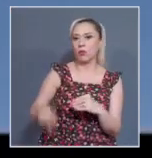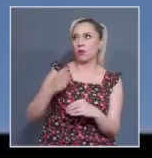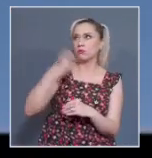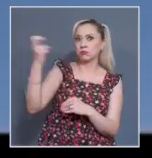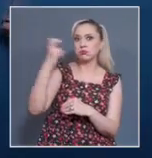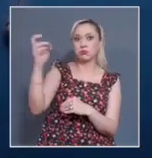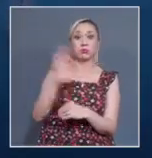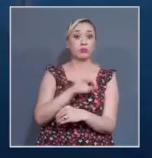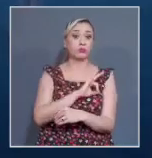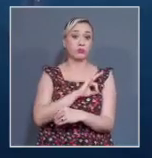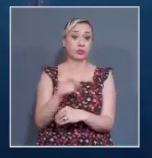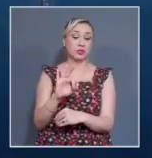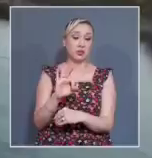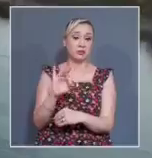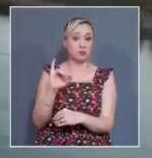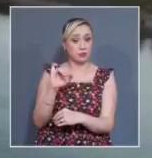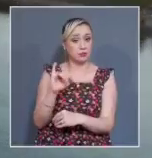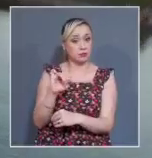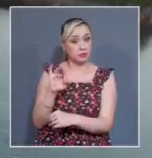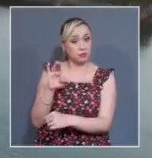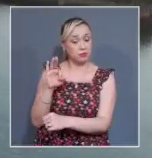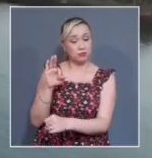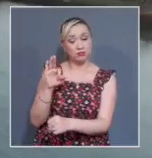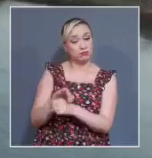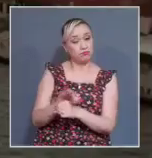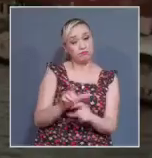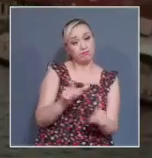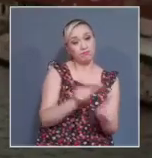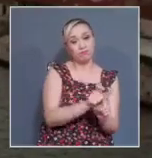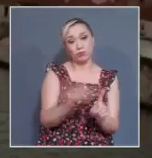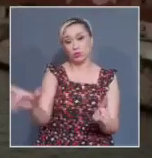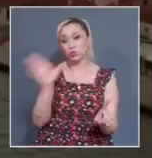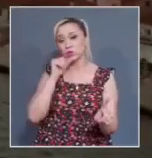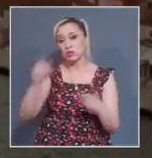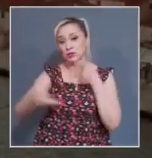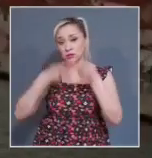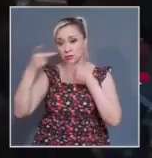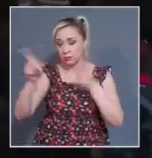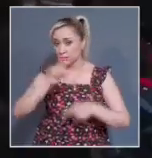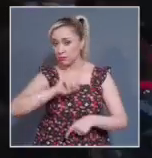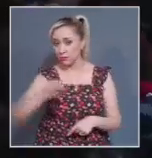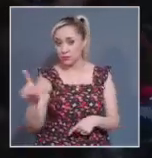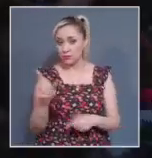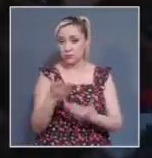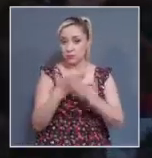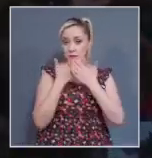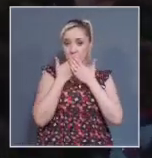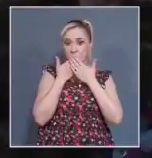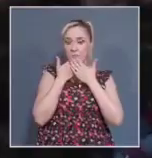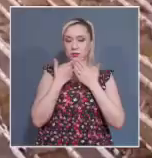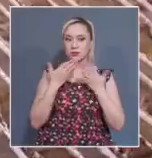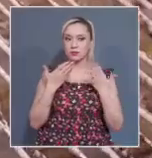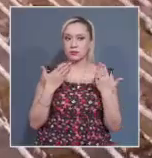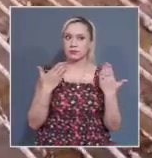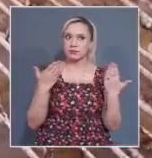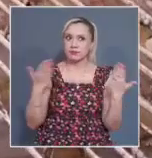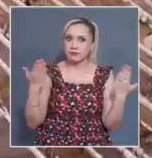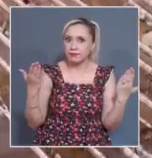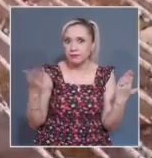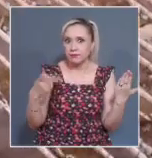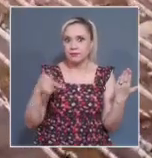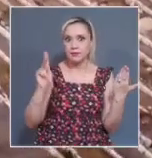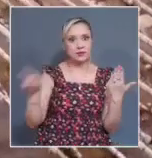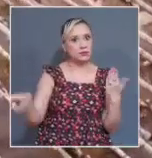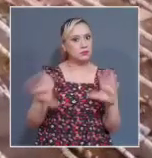nivel de protección. Y agrega que aunque se pueden expresar reservas sobre las declaraciones políticas hechas por miembros del Poder Judicial,